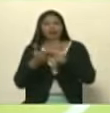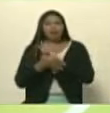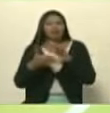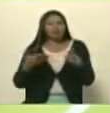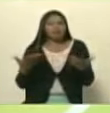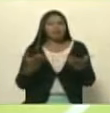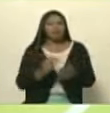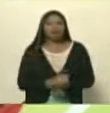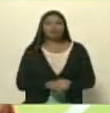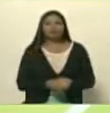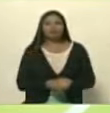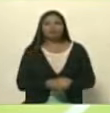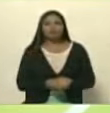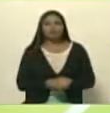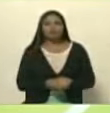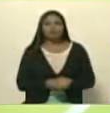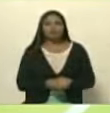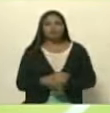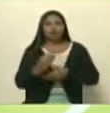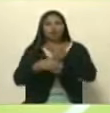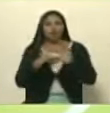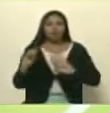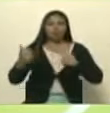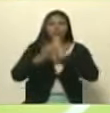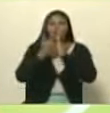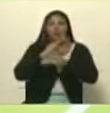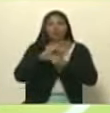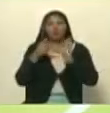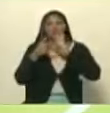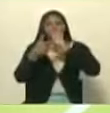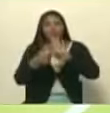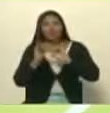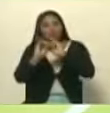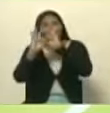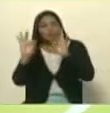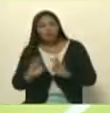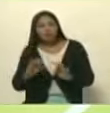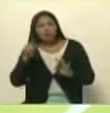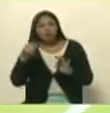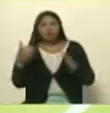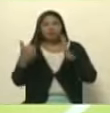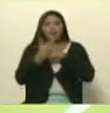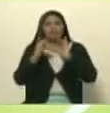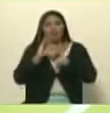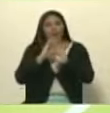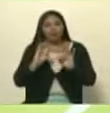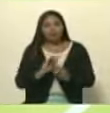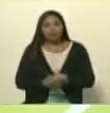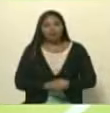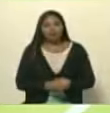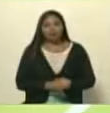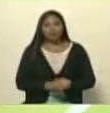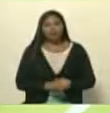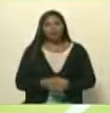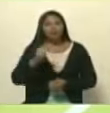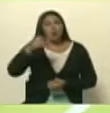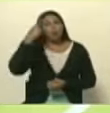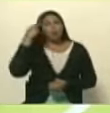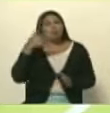plataforma del golpe, sino como ejecutores del golpe de Estado. Hoy es un día